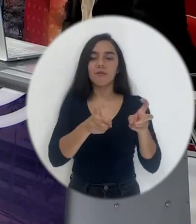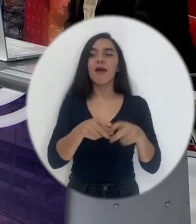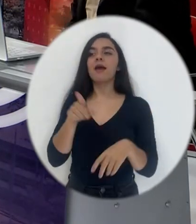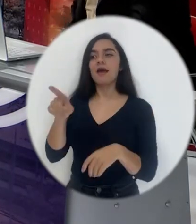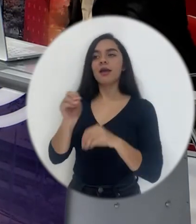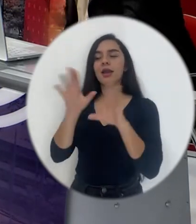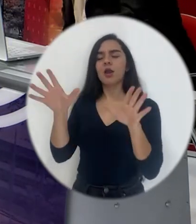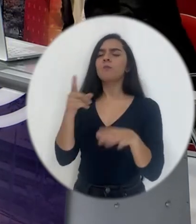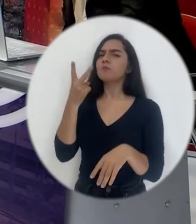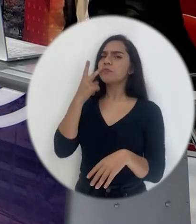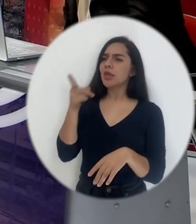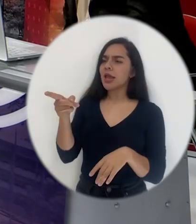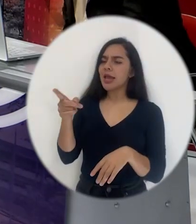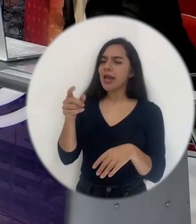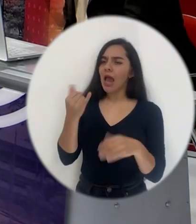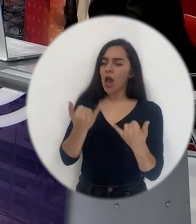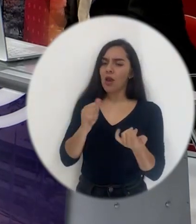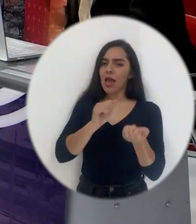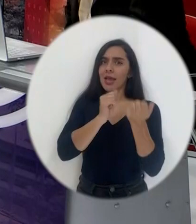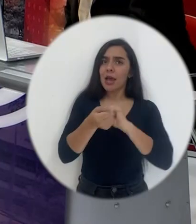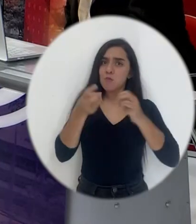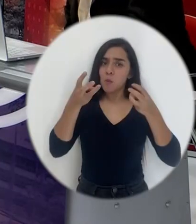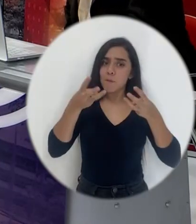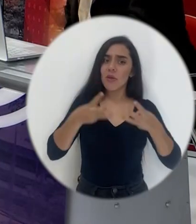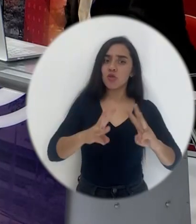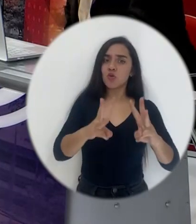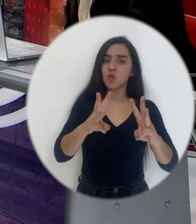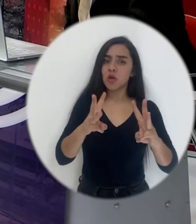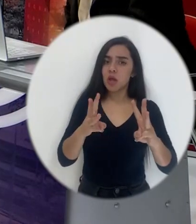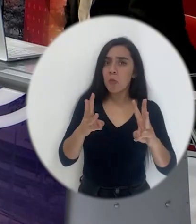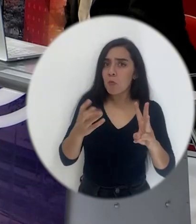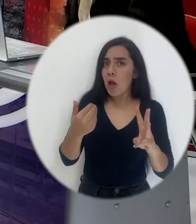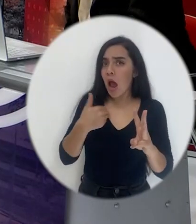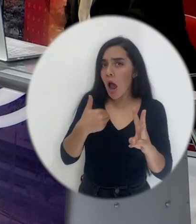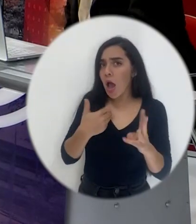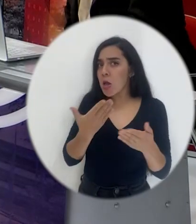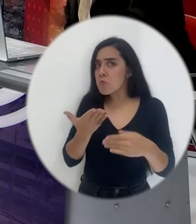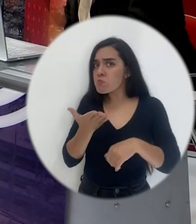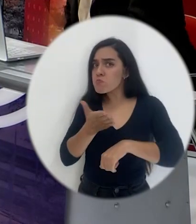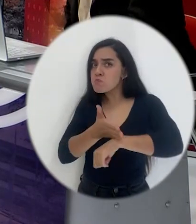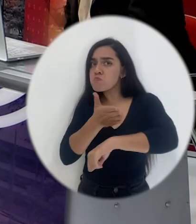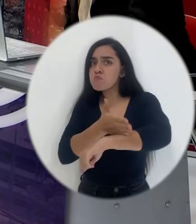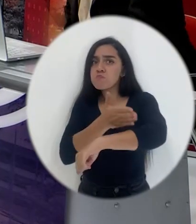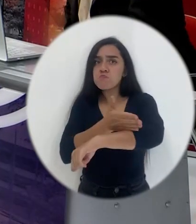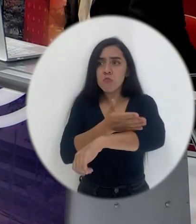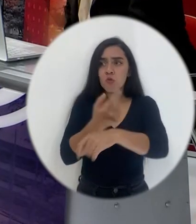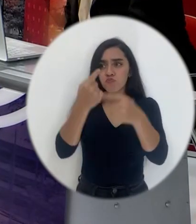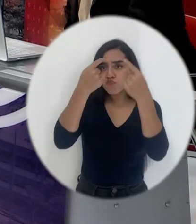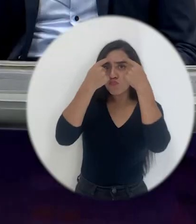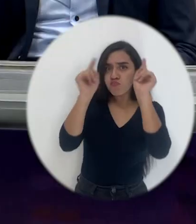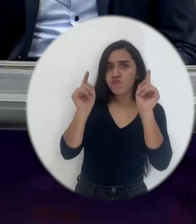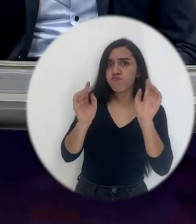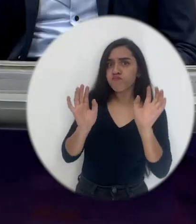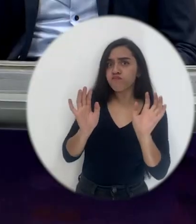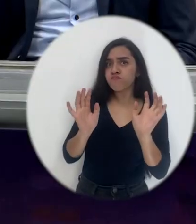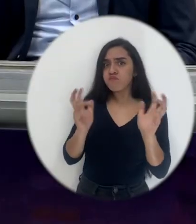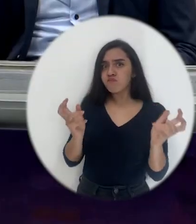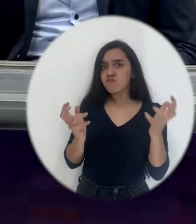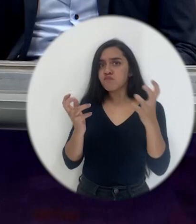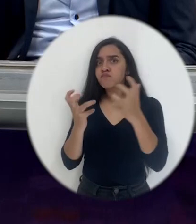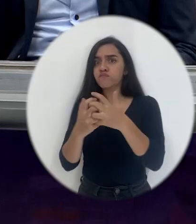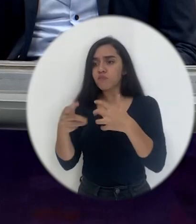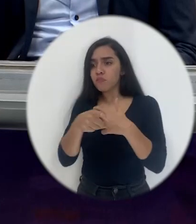han venido dando, ¿consideran ustedes que han venido dando algún fruto? O que sí realmente vemos que las y los chicos